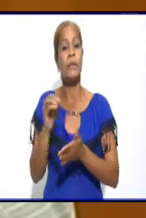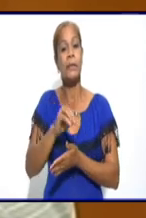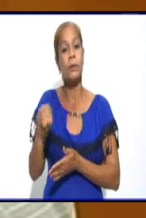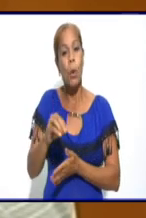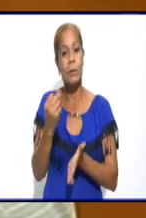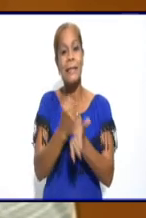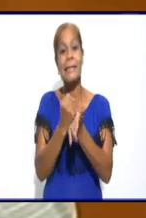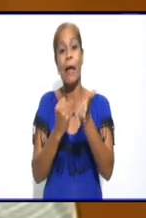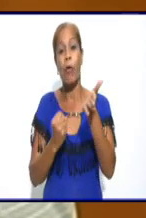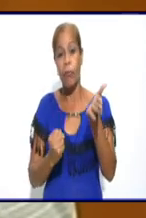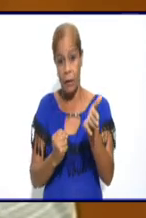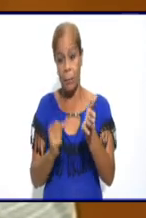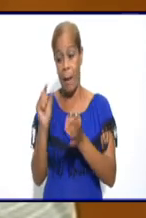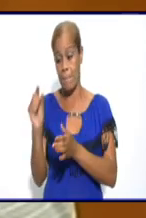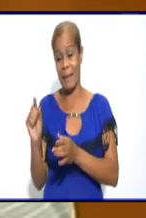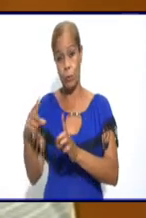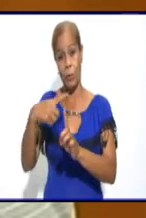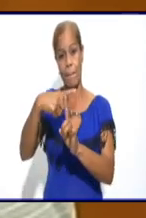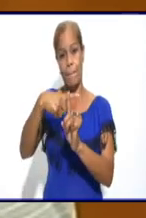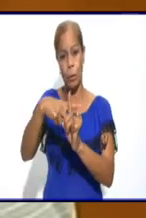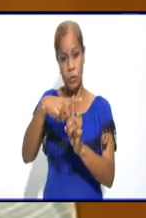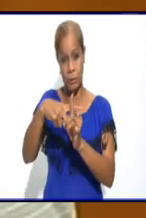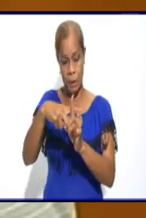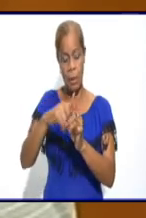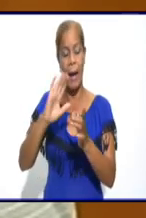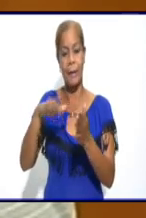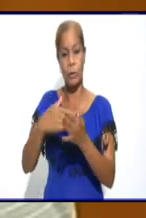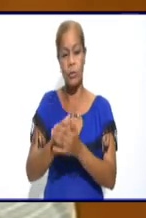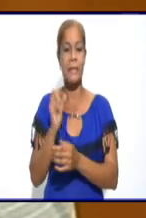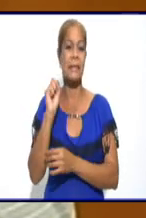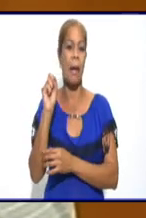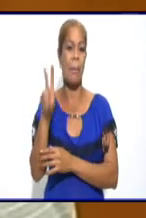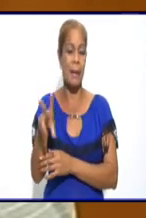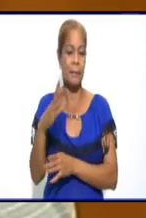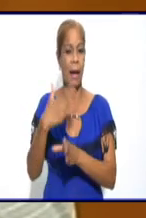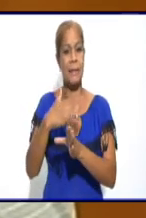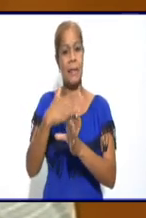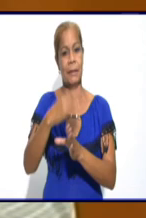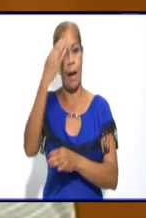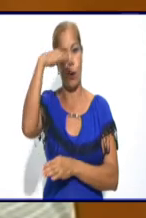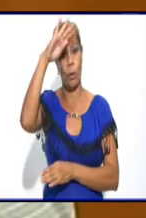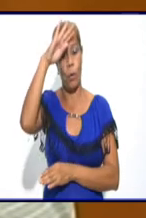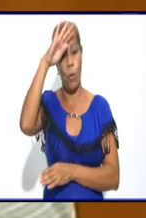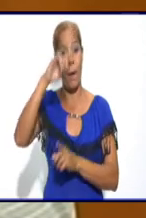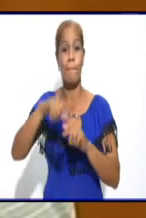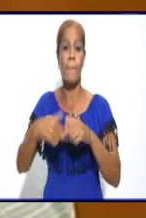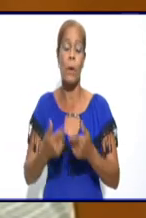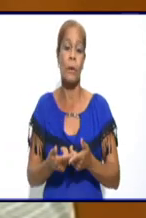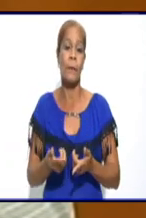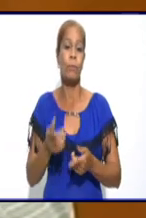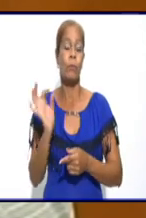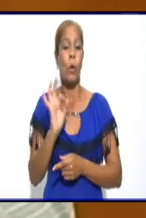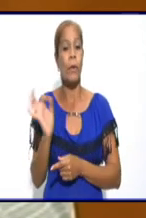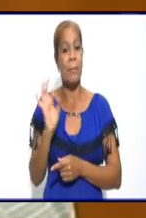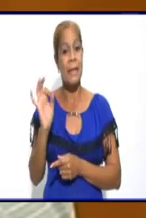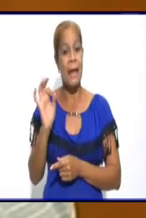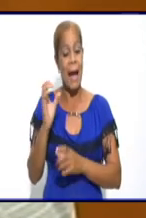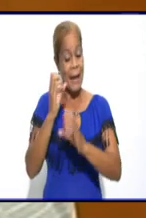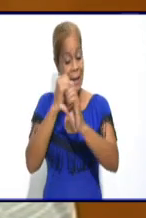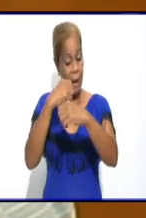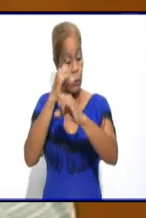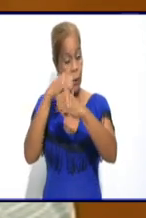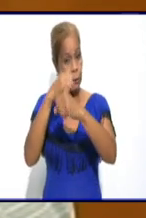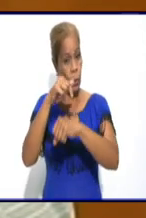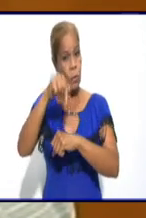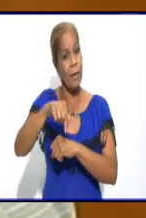casos que resultan positivos en nuestro laboratorio, porque nuestro laboratorio aún todavía no está certificado para la confirmación de los